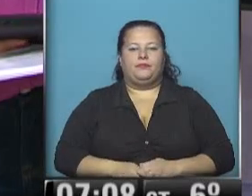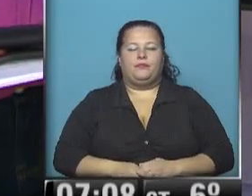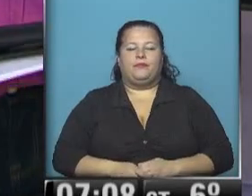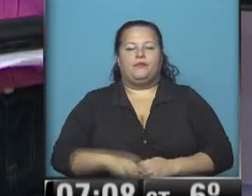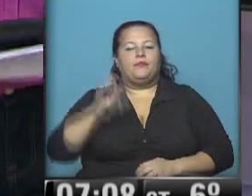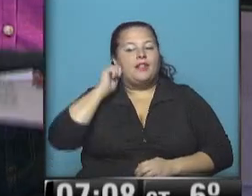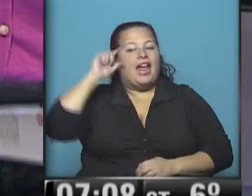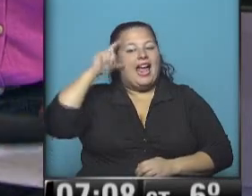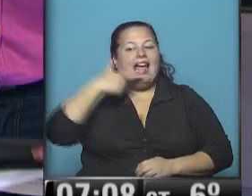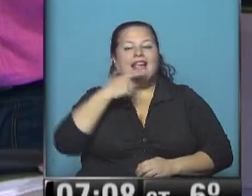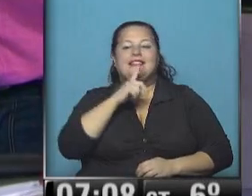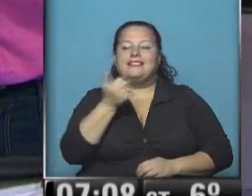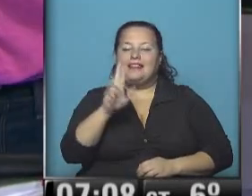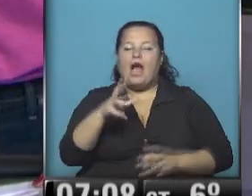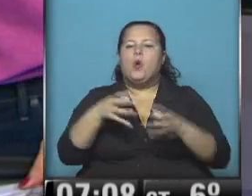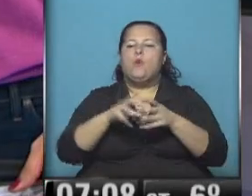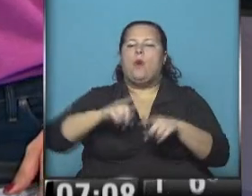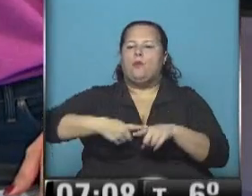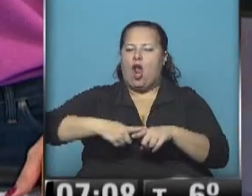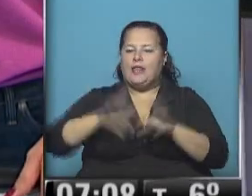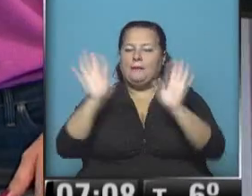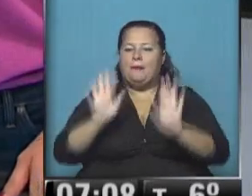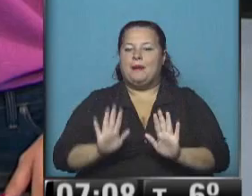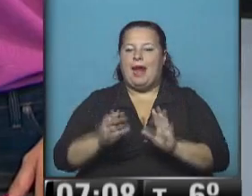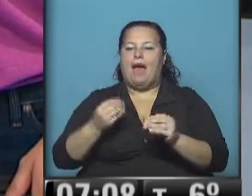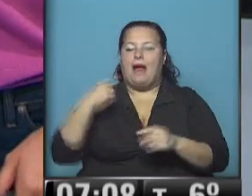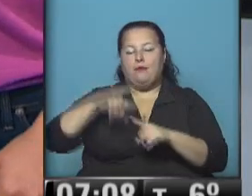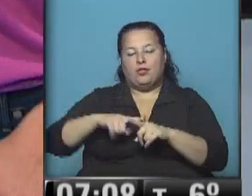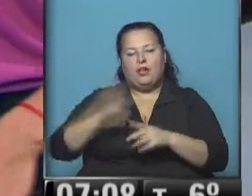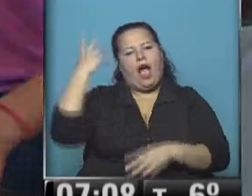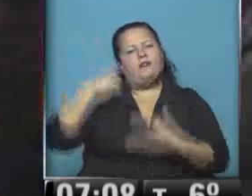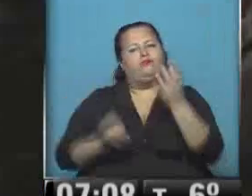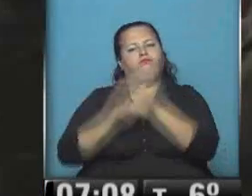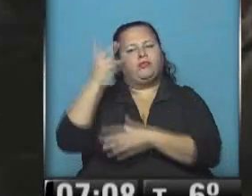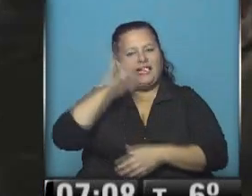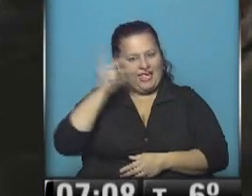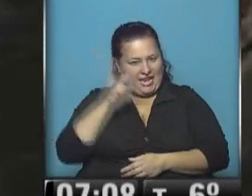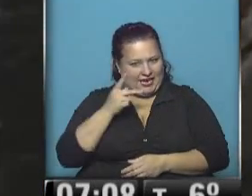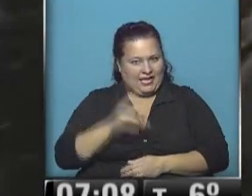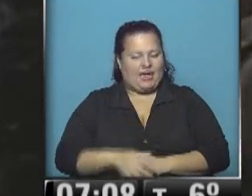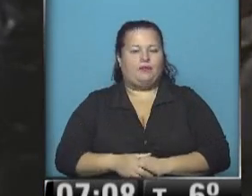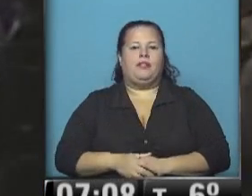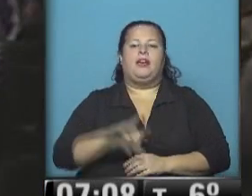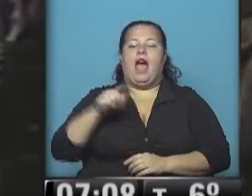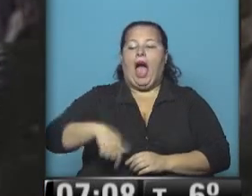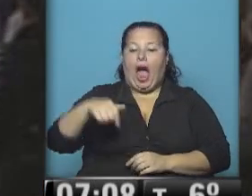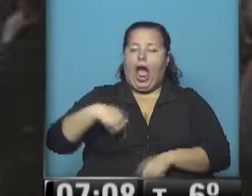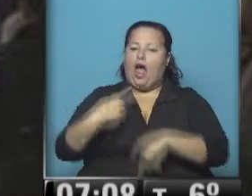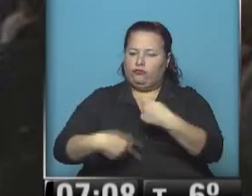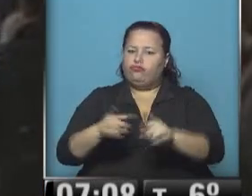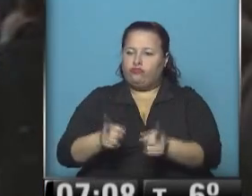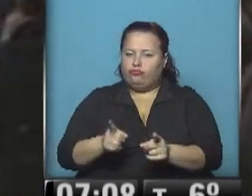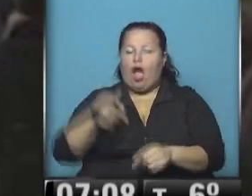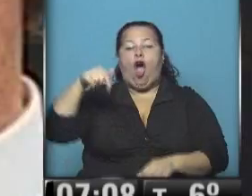Gestar es un instituto de política de formación de dirigentes que creó en su momento Néstor Kirchner y que en la actualidad continúa y